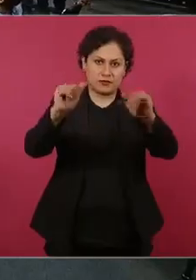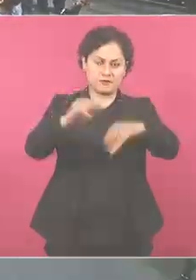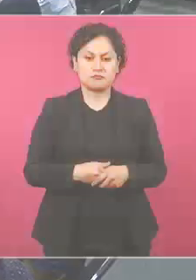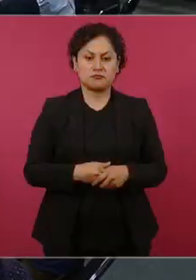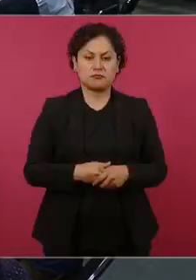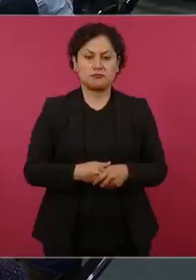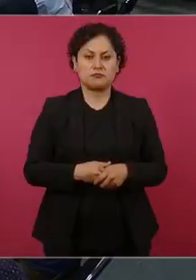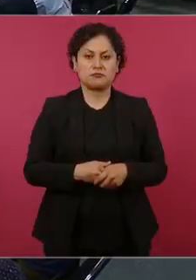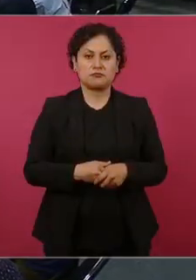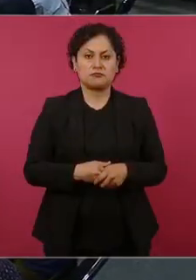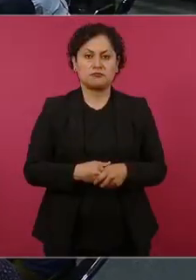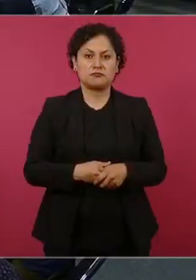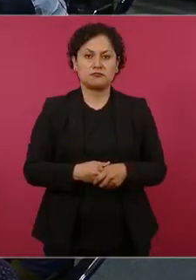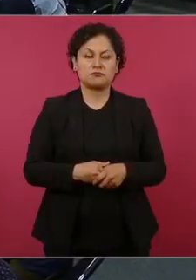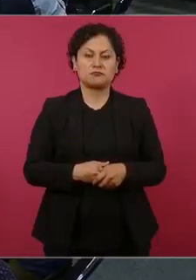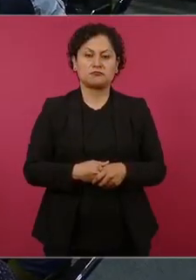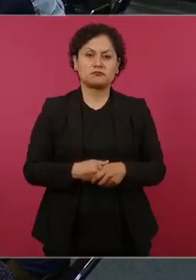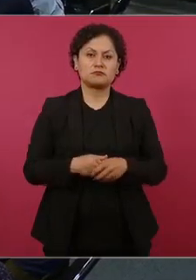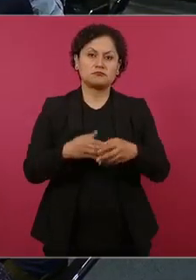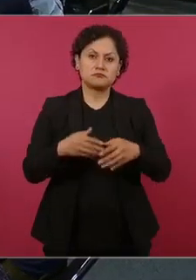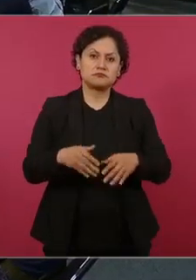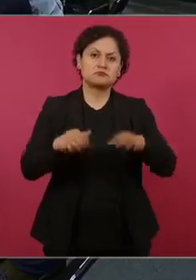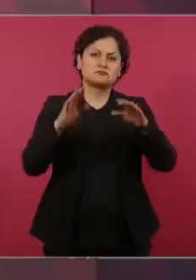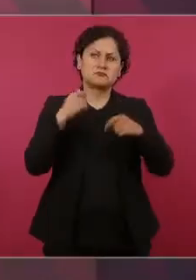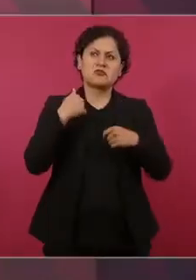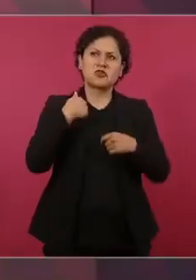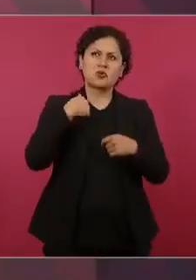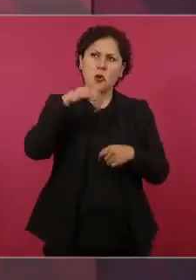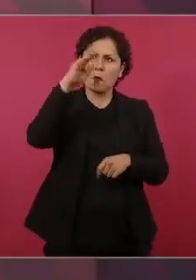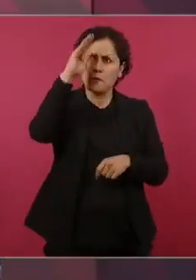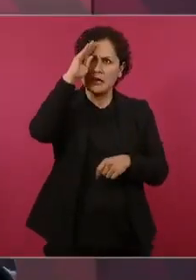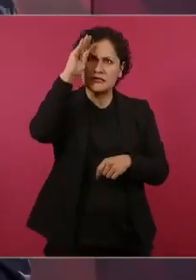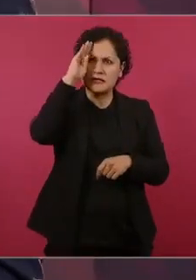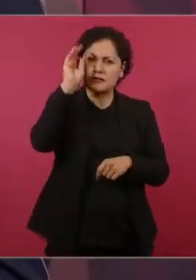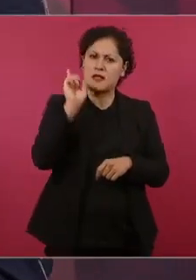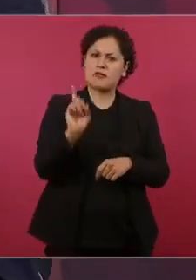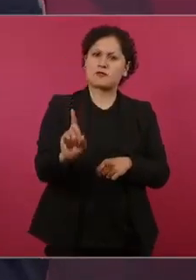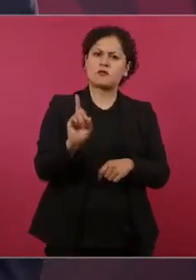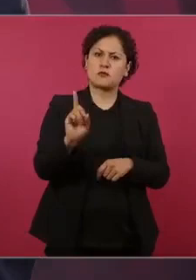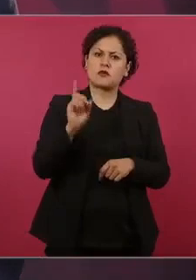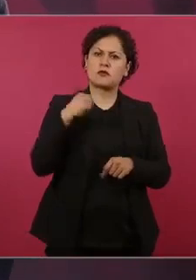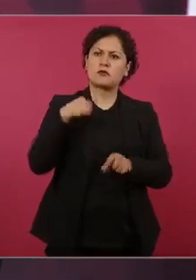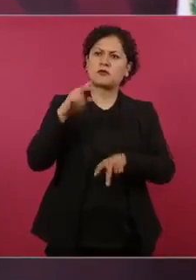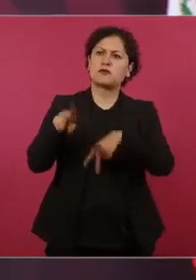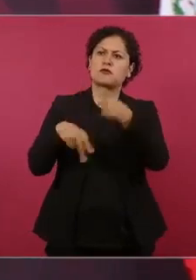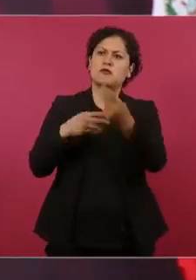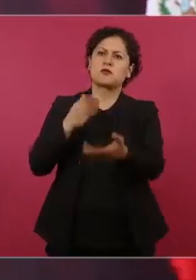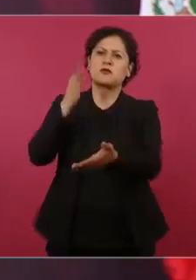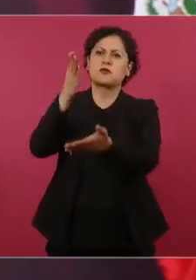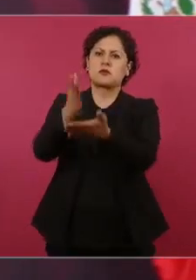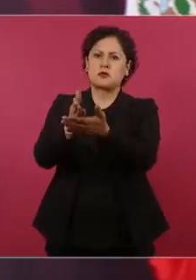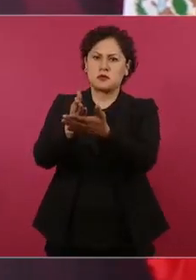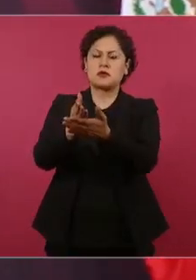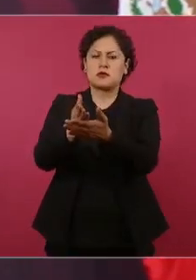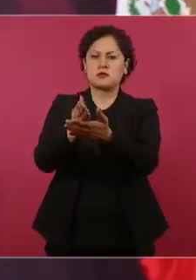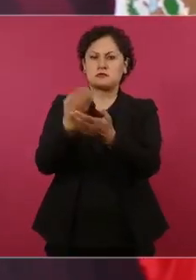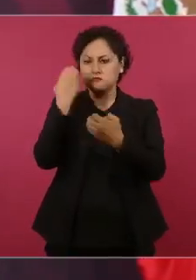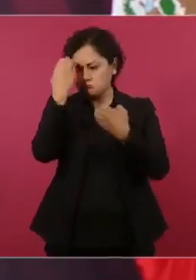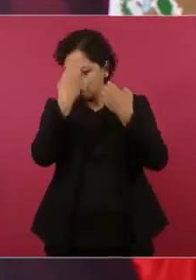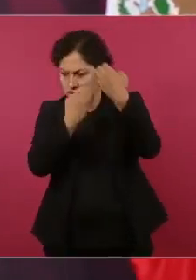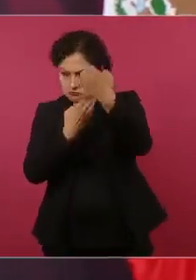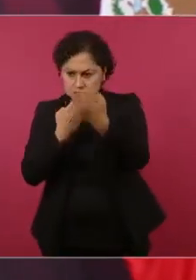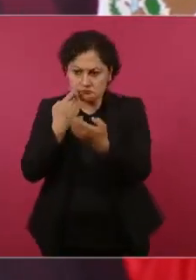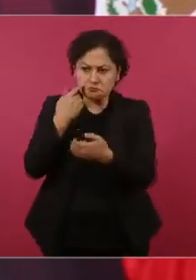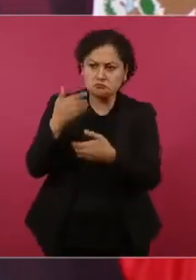Nacional. Tenía pensado ir este domingo a una evaluación para ver el avance, pero